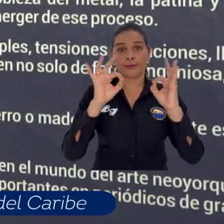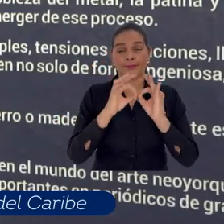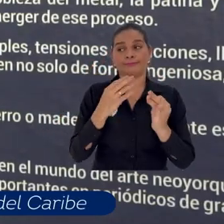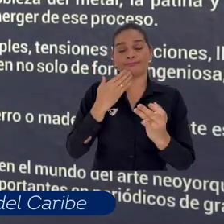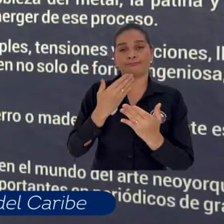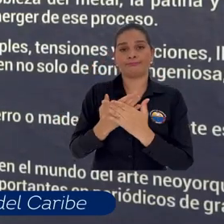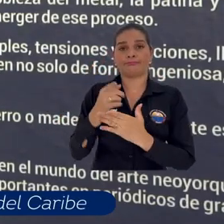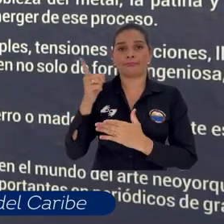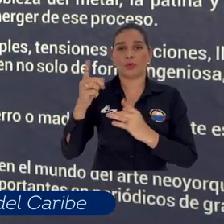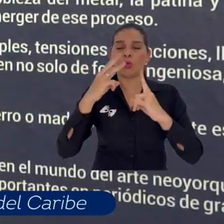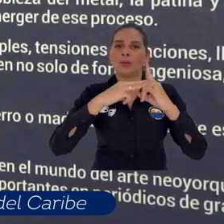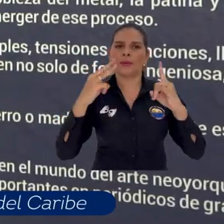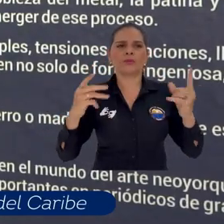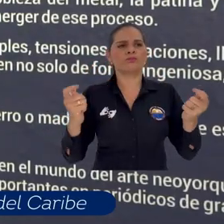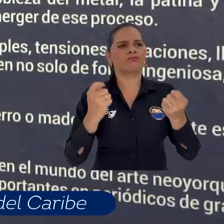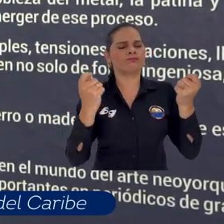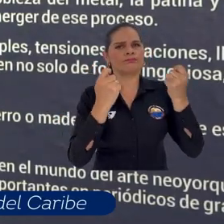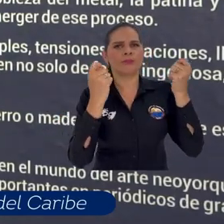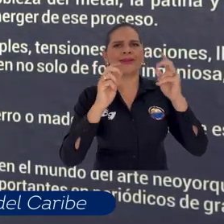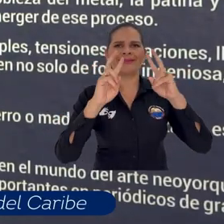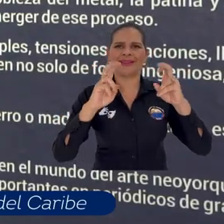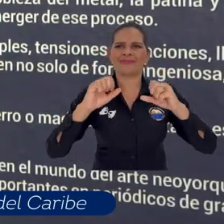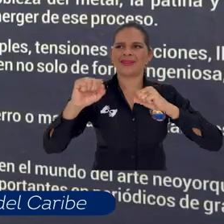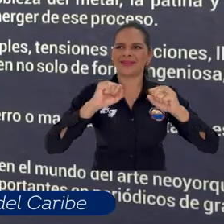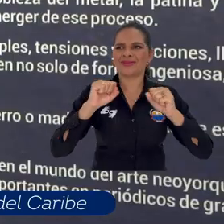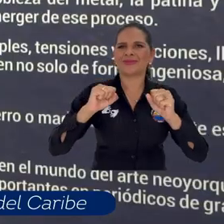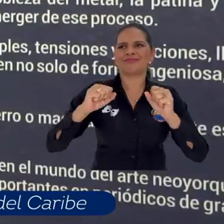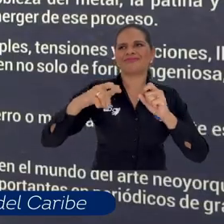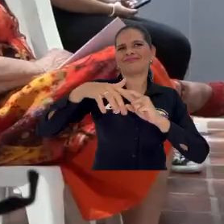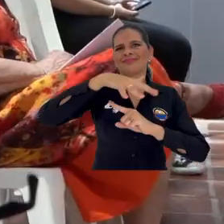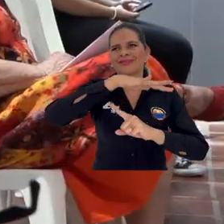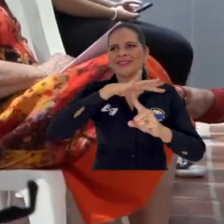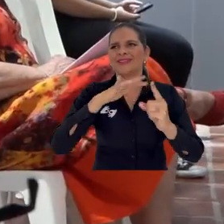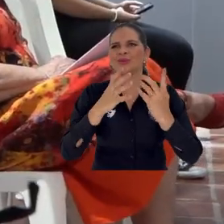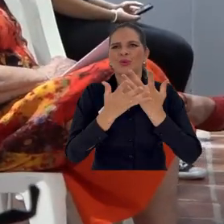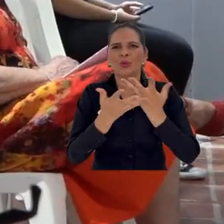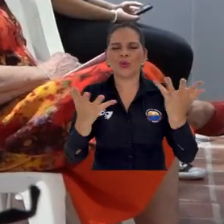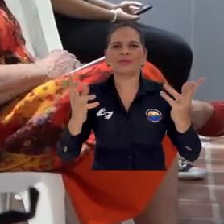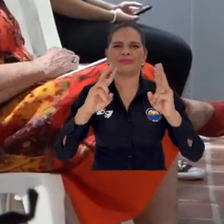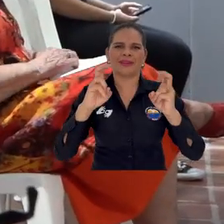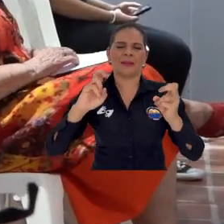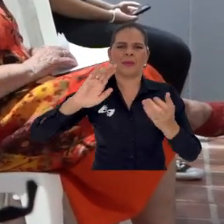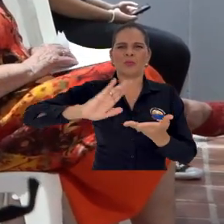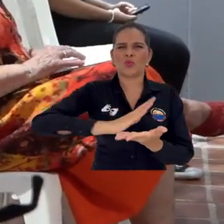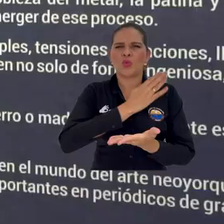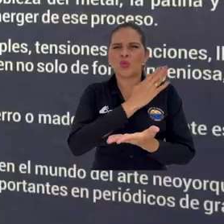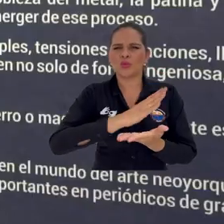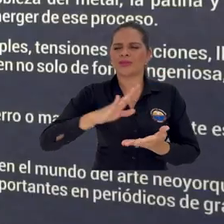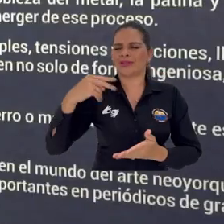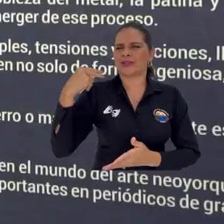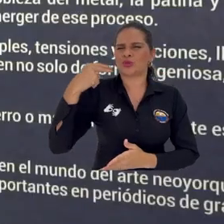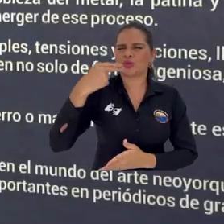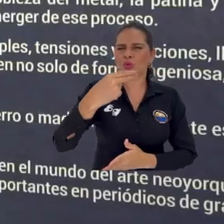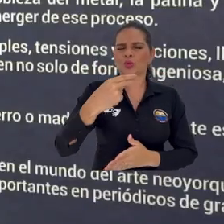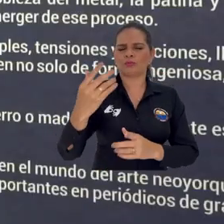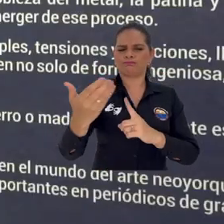en promover este tipo de acciones, por decirlo de alguna manera, a la música, al patrimonio, a la historia, desde una perspectiva